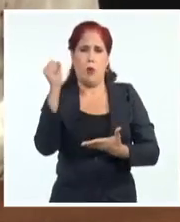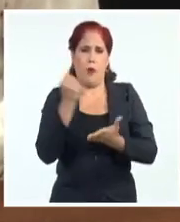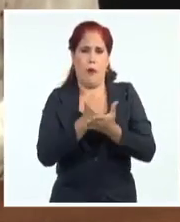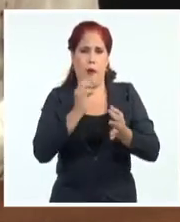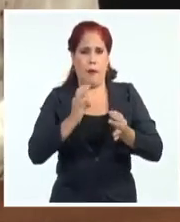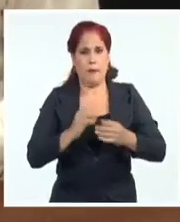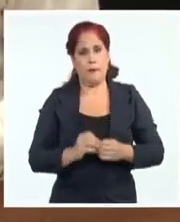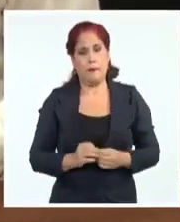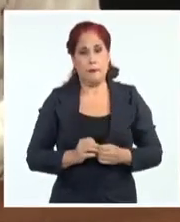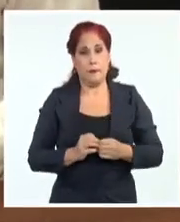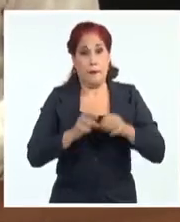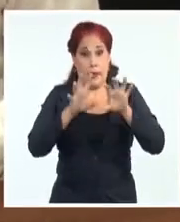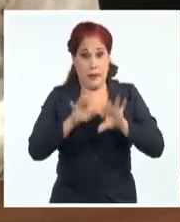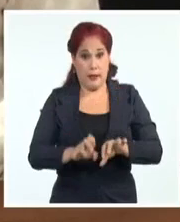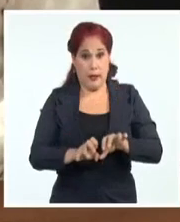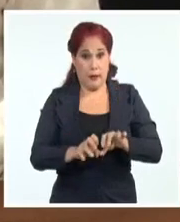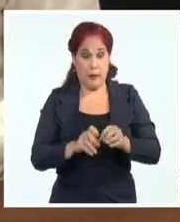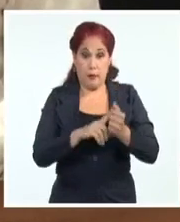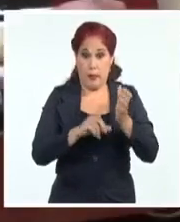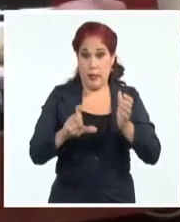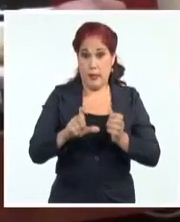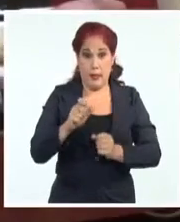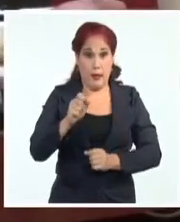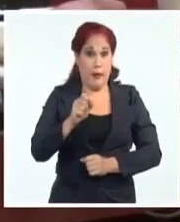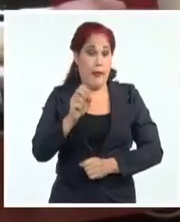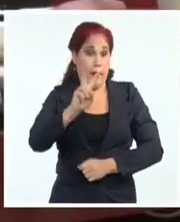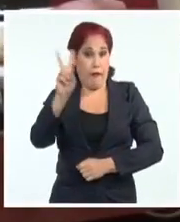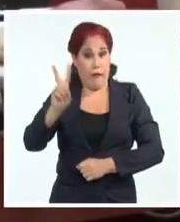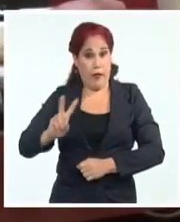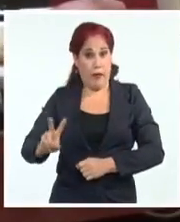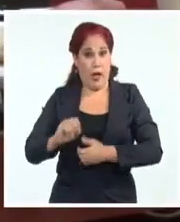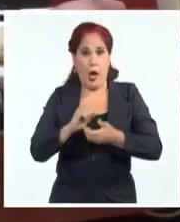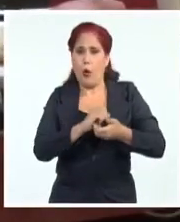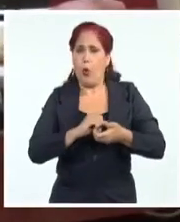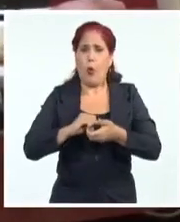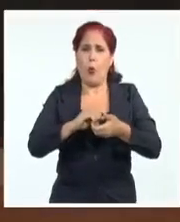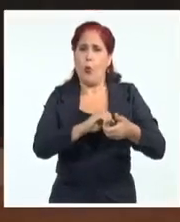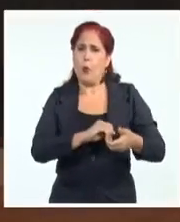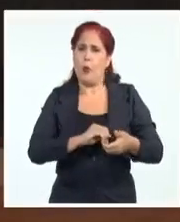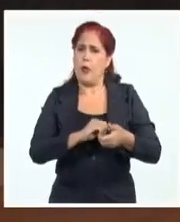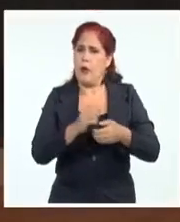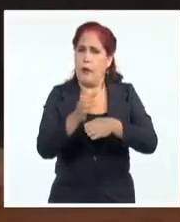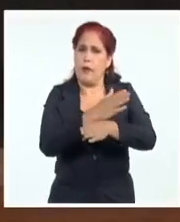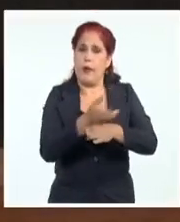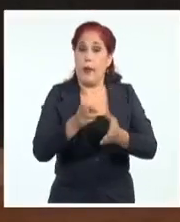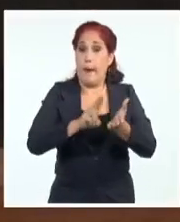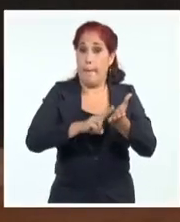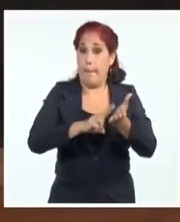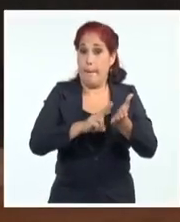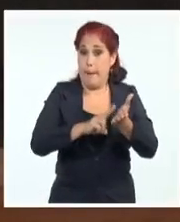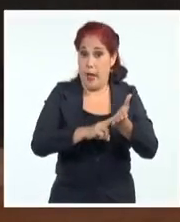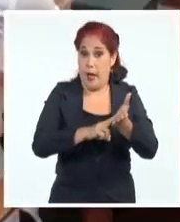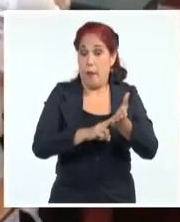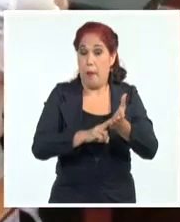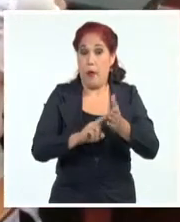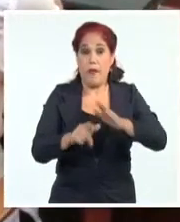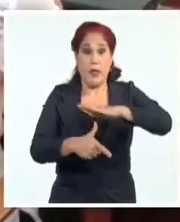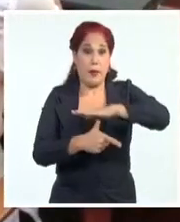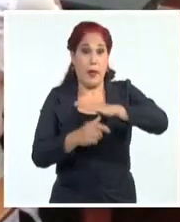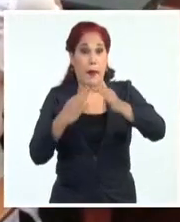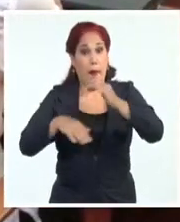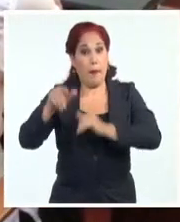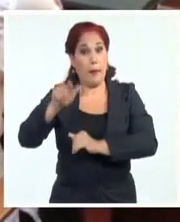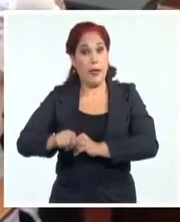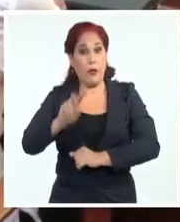Acompañaron al secretario general del Partido Comunista de Vietnam los compañeros Fan Bin Min, miembro del Buró Político y Vice Primer Ministro.